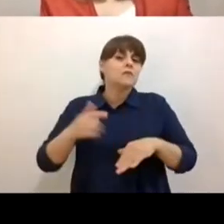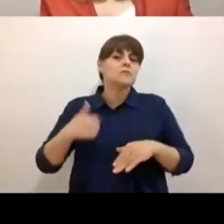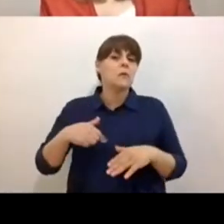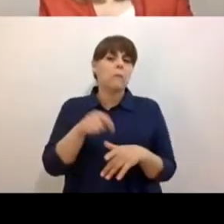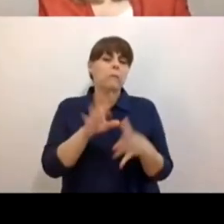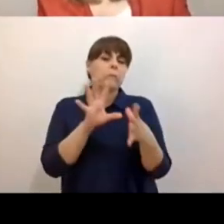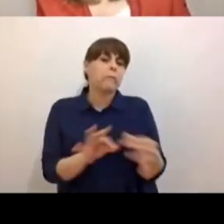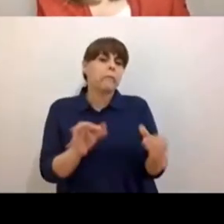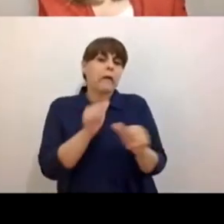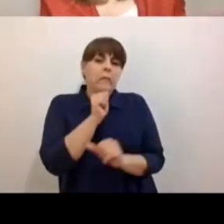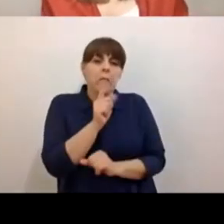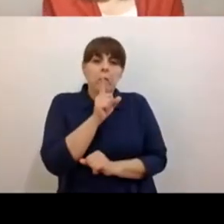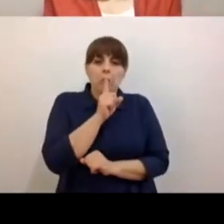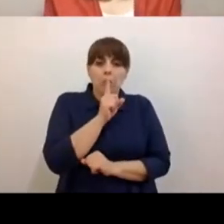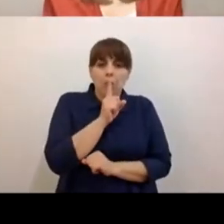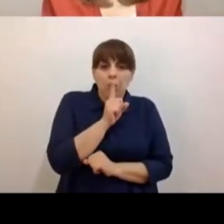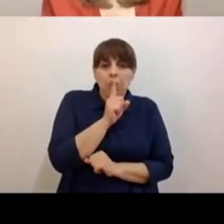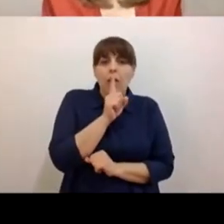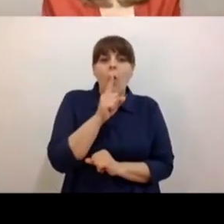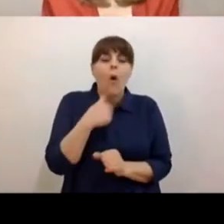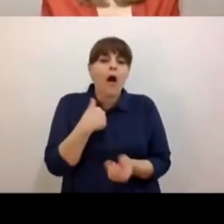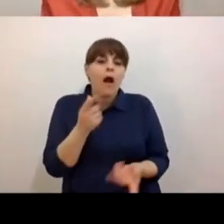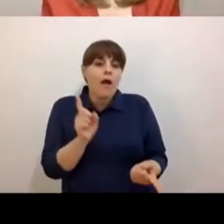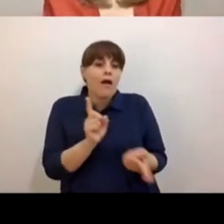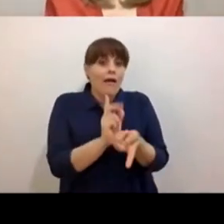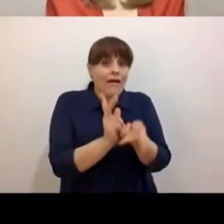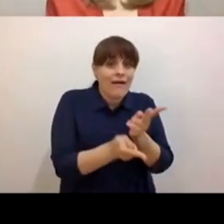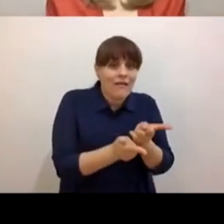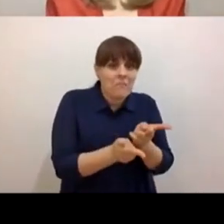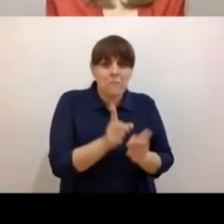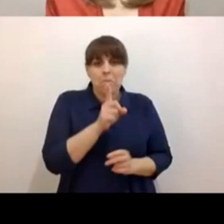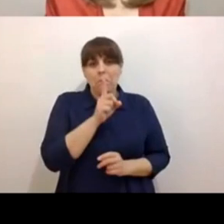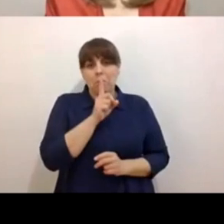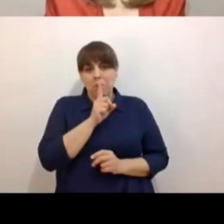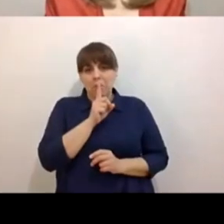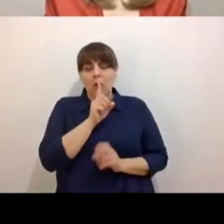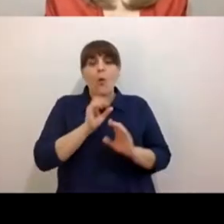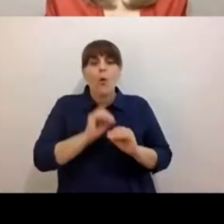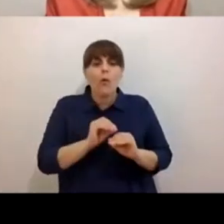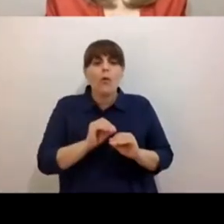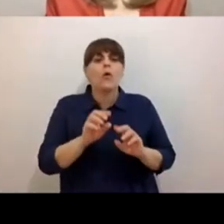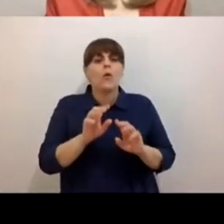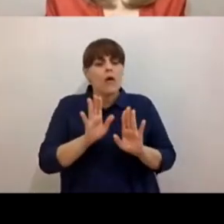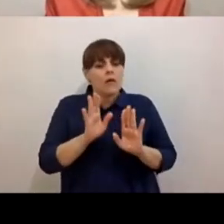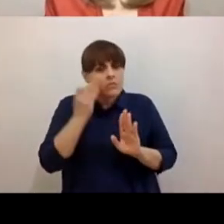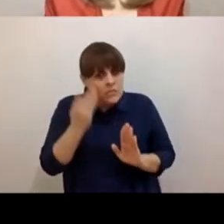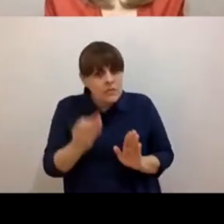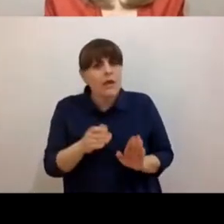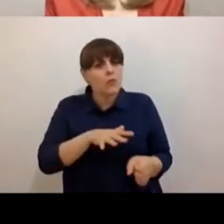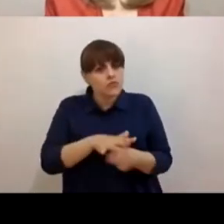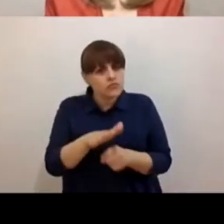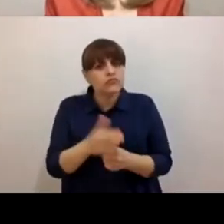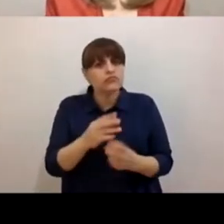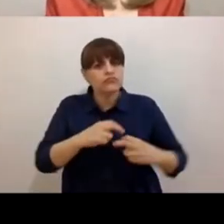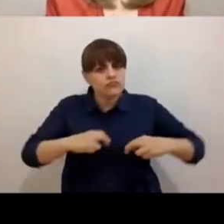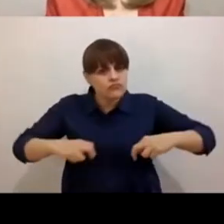se habla, no hay esto que Ana menciona, ¿no? De espacios para elaborar, para conversar, para compartir.